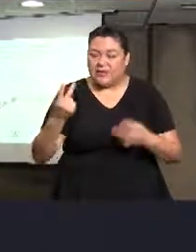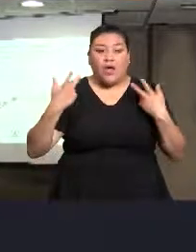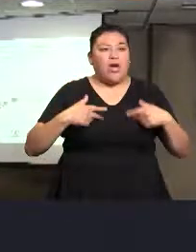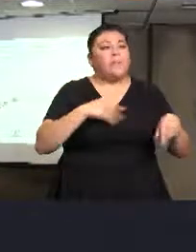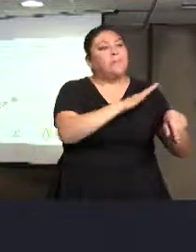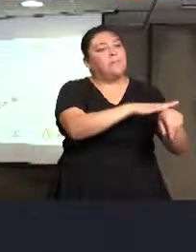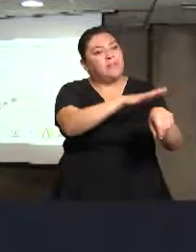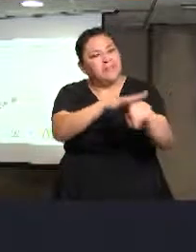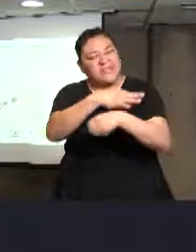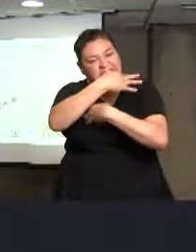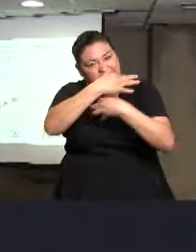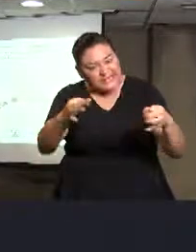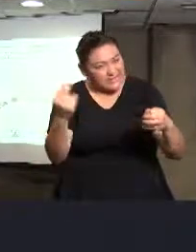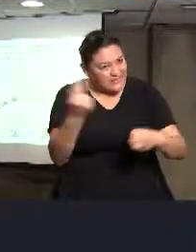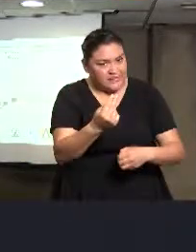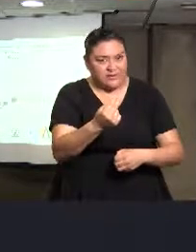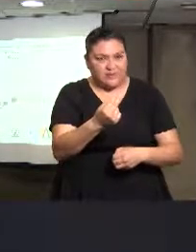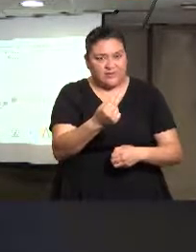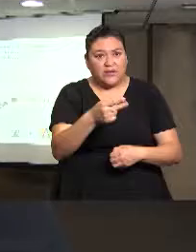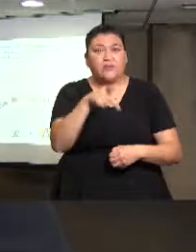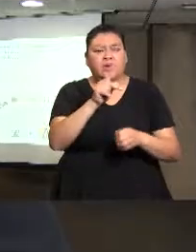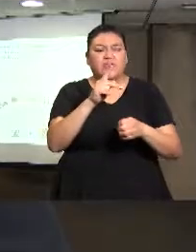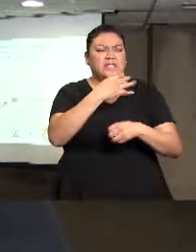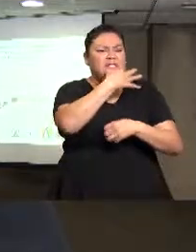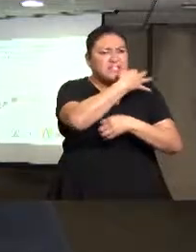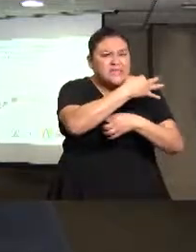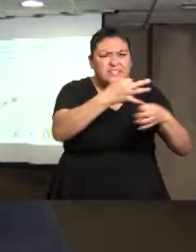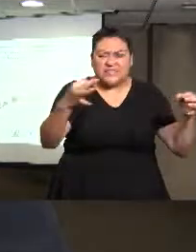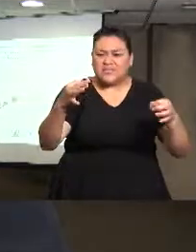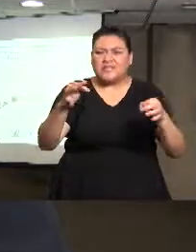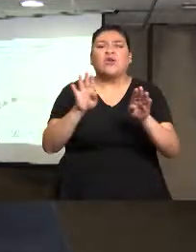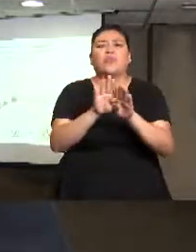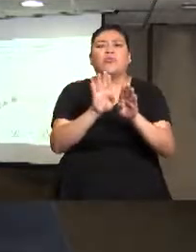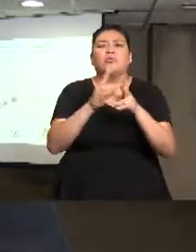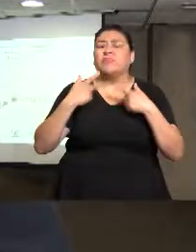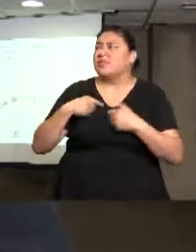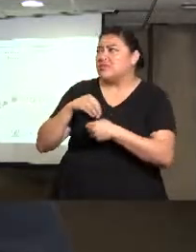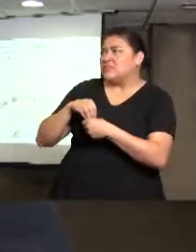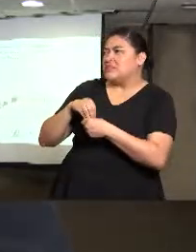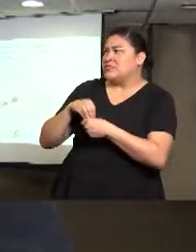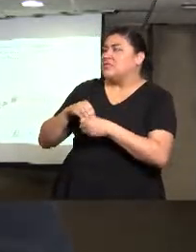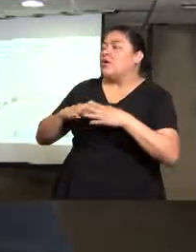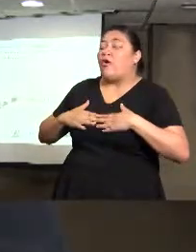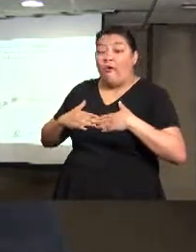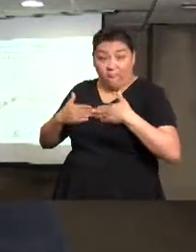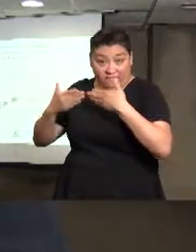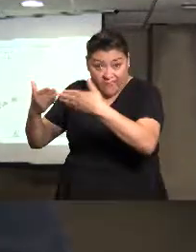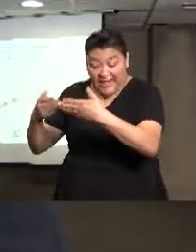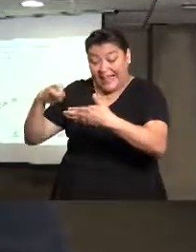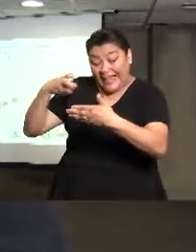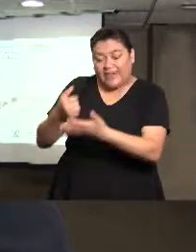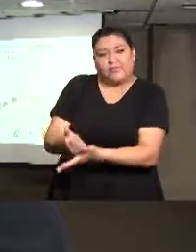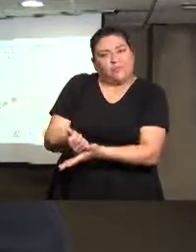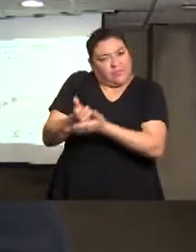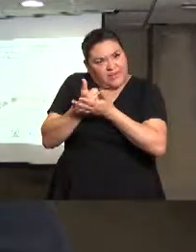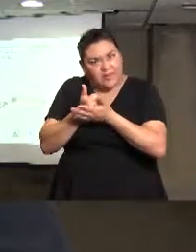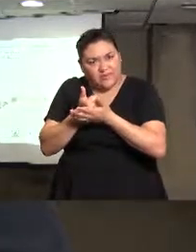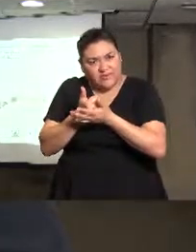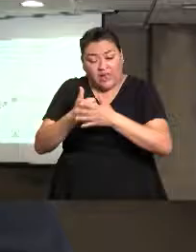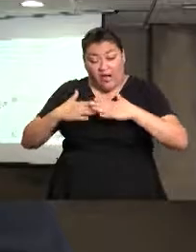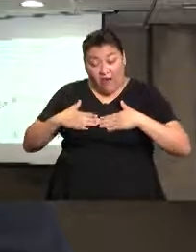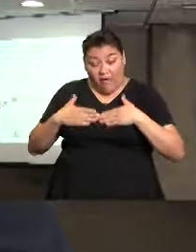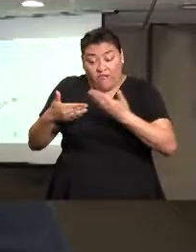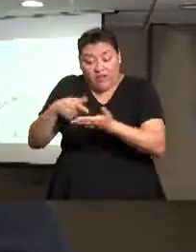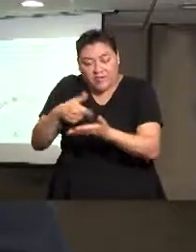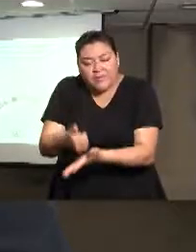la confianza. La confianza que entre todos tenemos que tejer y que creo que este evento justo es un ejemplo de ello, que en las diferentes